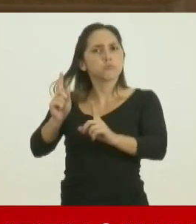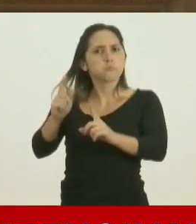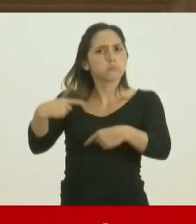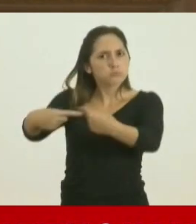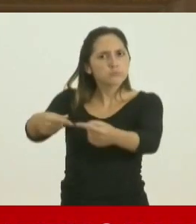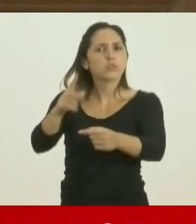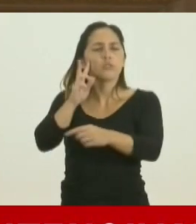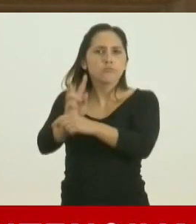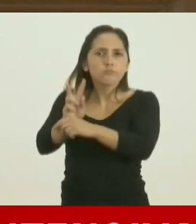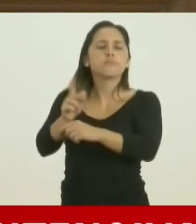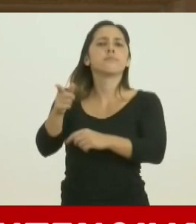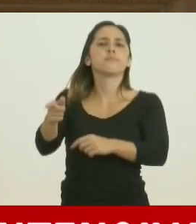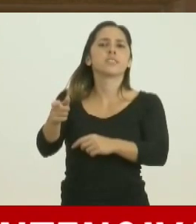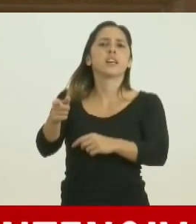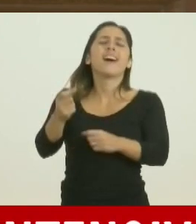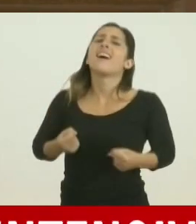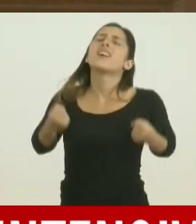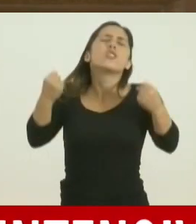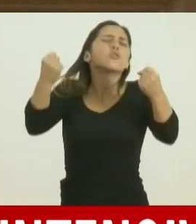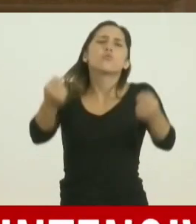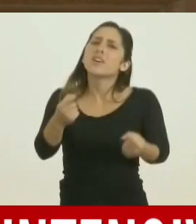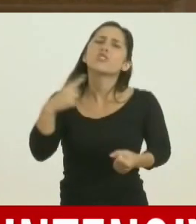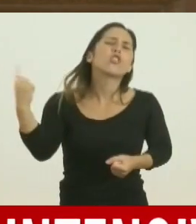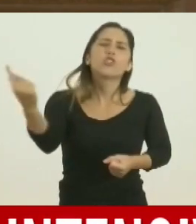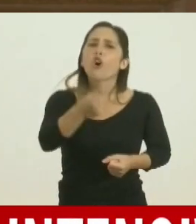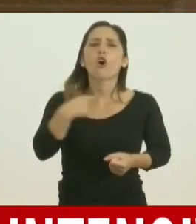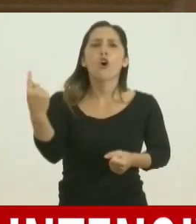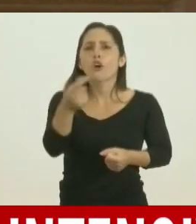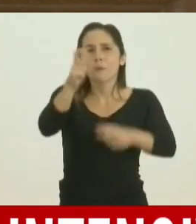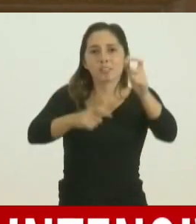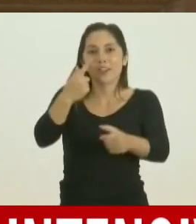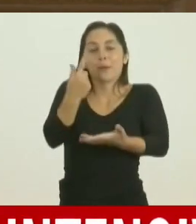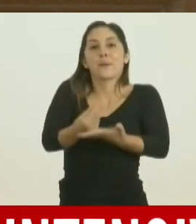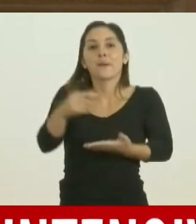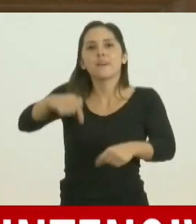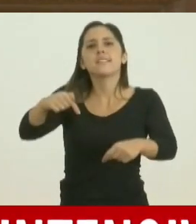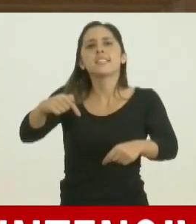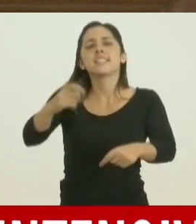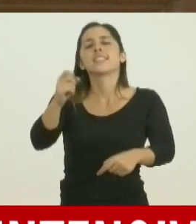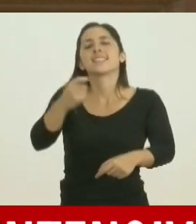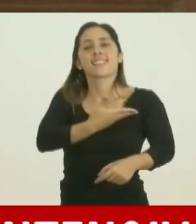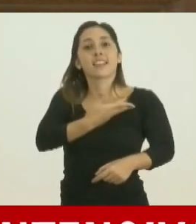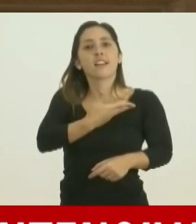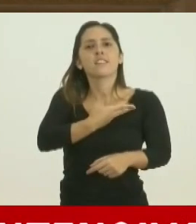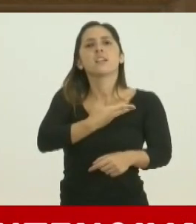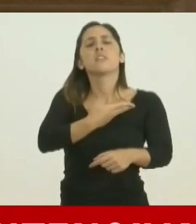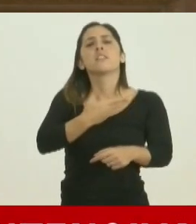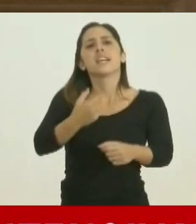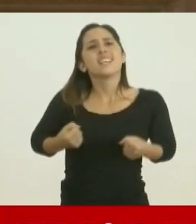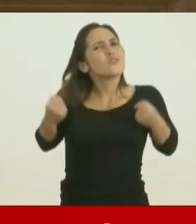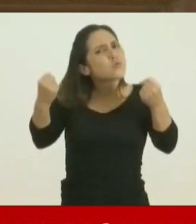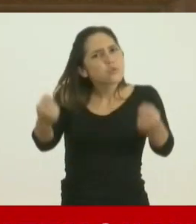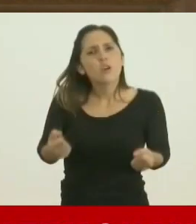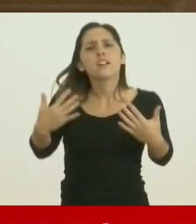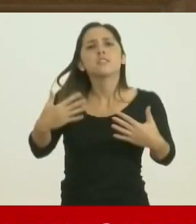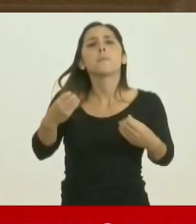seguimos afirmando que es un esfuerzo grande que estamos haciendo todos los pobladores de Santa Fe, pero que sirve para que los